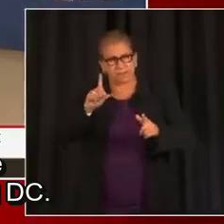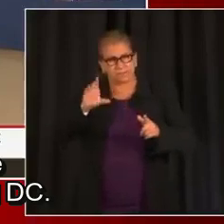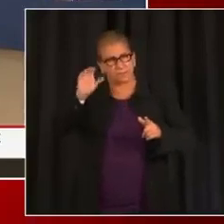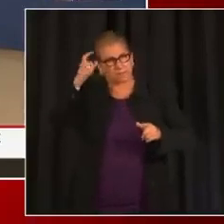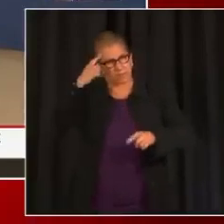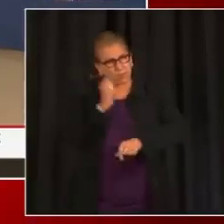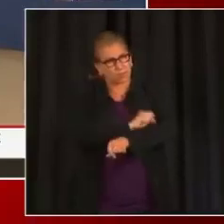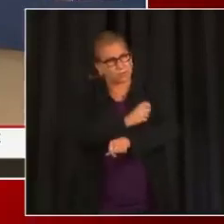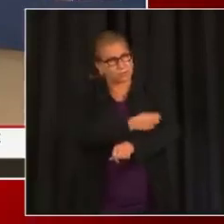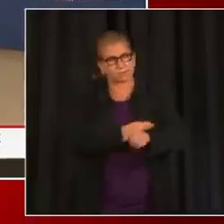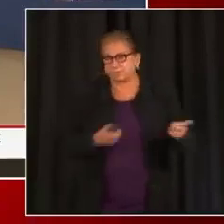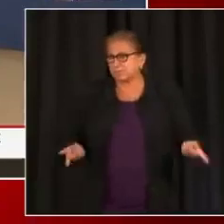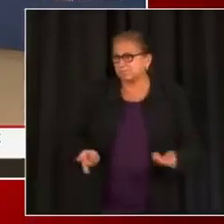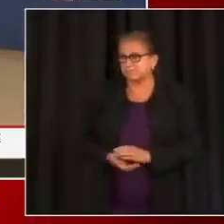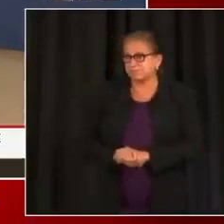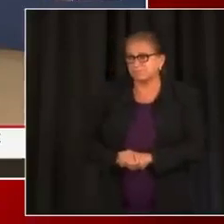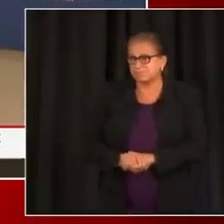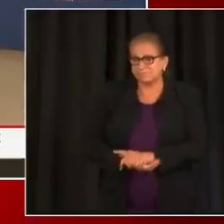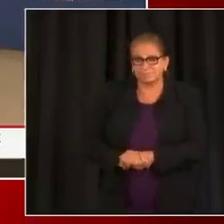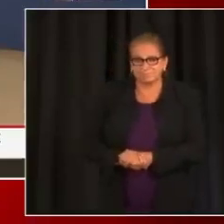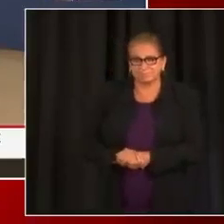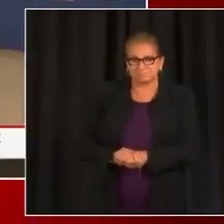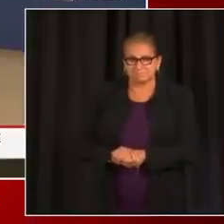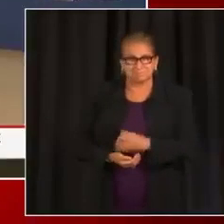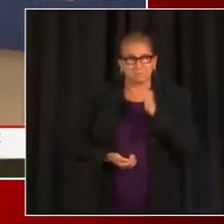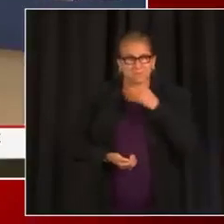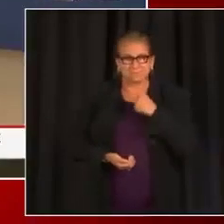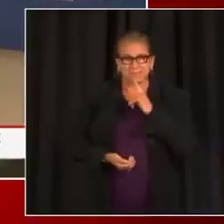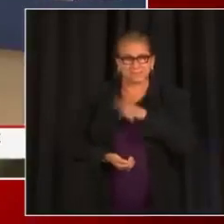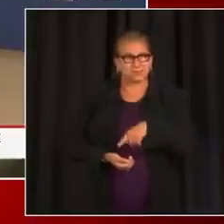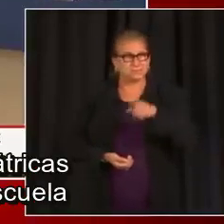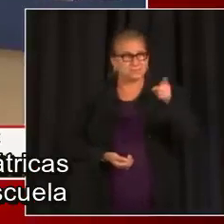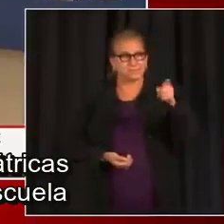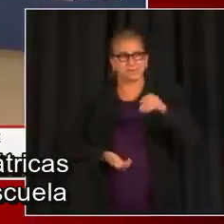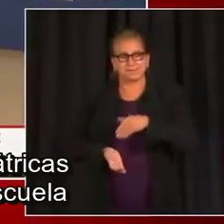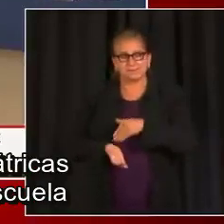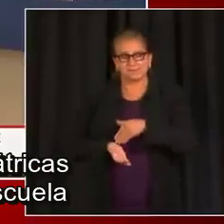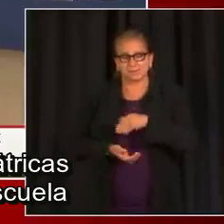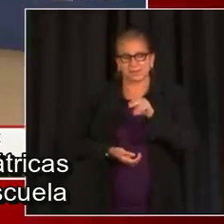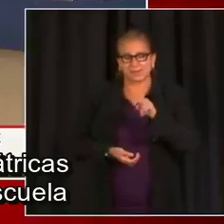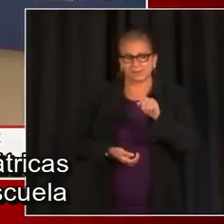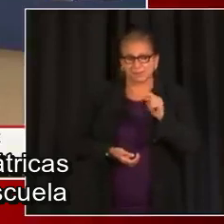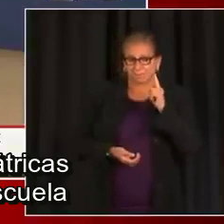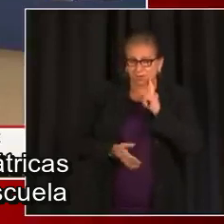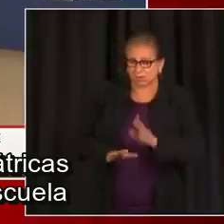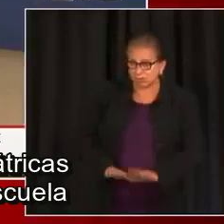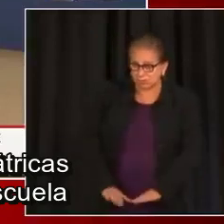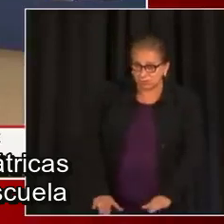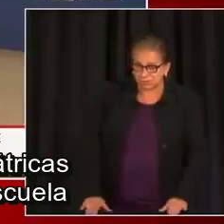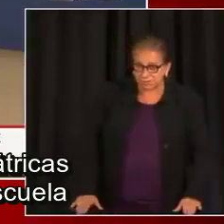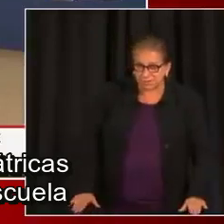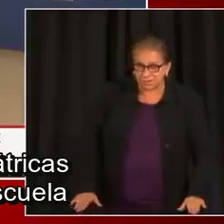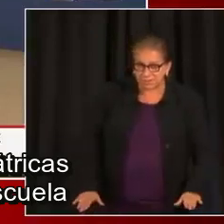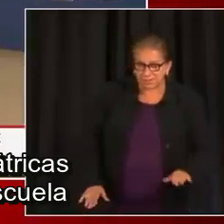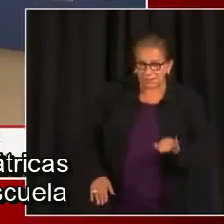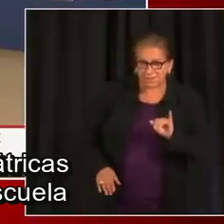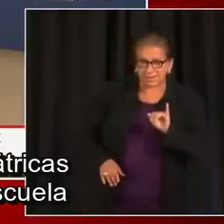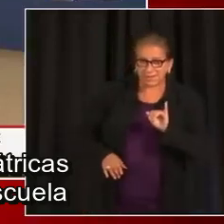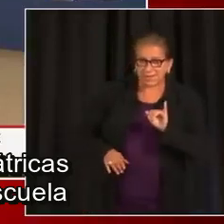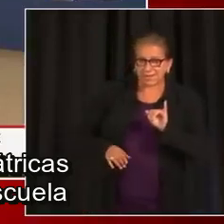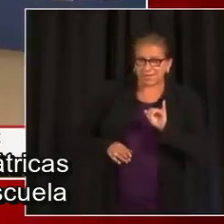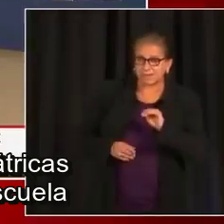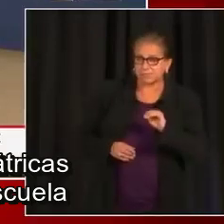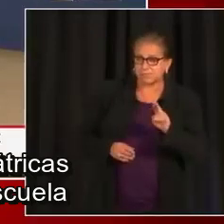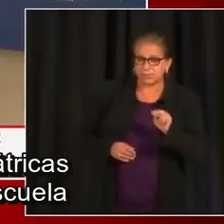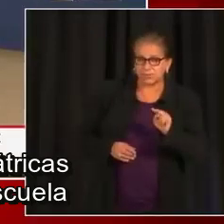empleados. ¿Estás hablando conmigo? ¿Quién sea que quiera responder? Ok, en términos de las vacunas pediátricas que son un